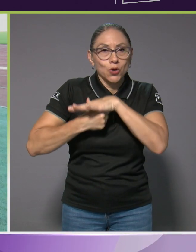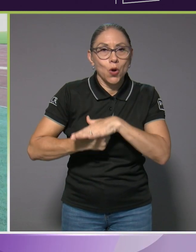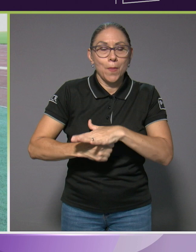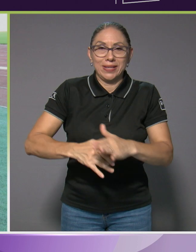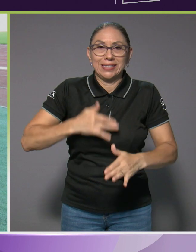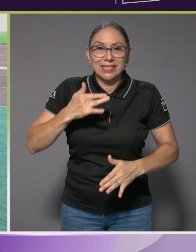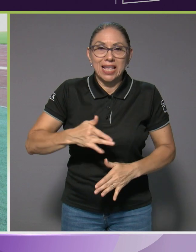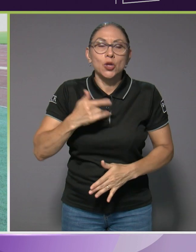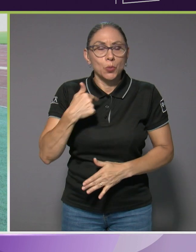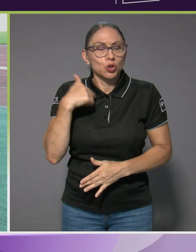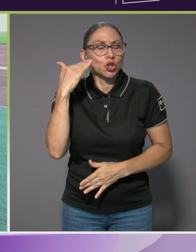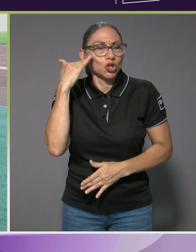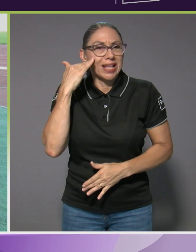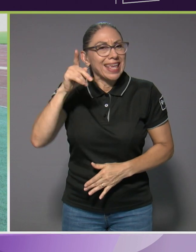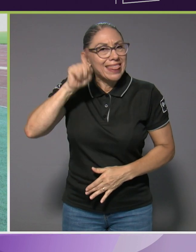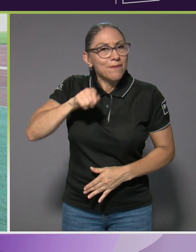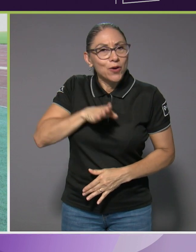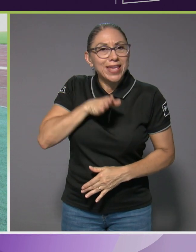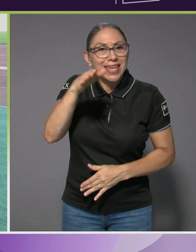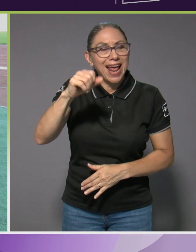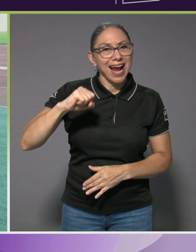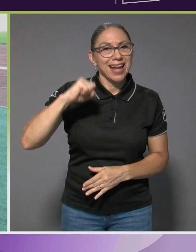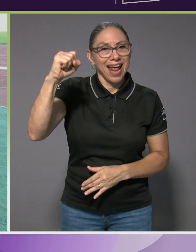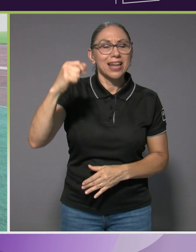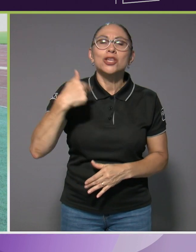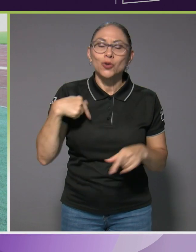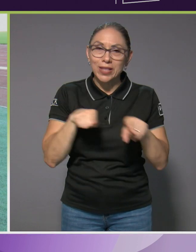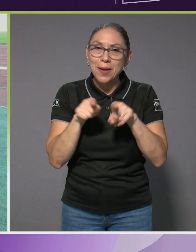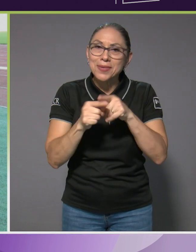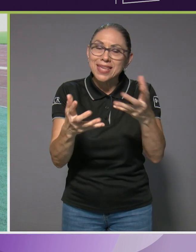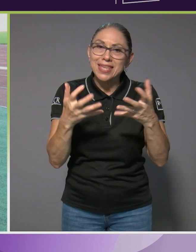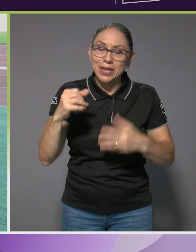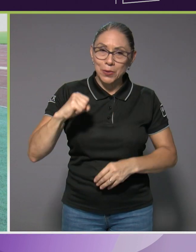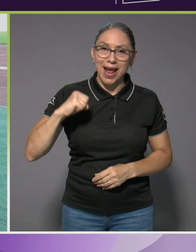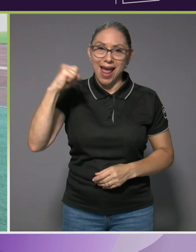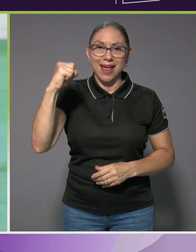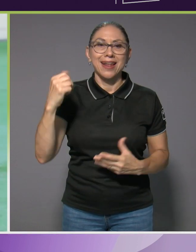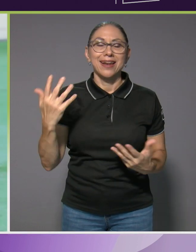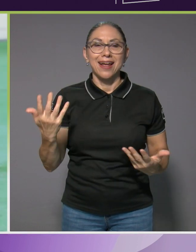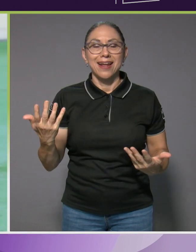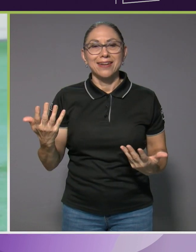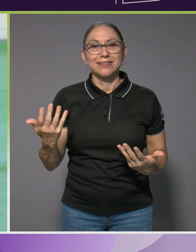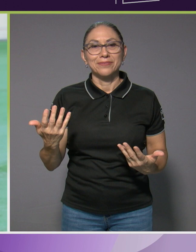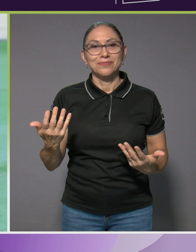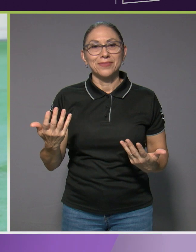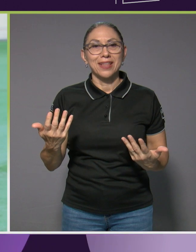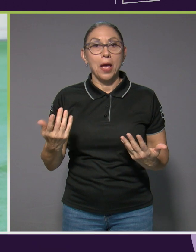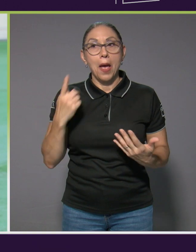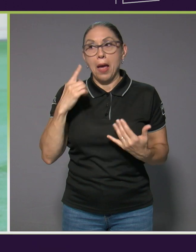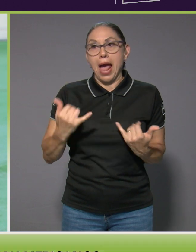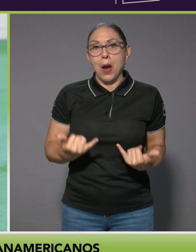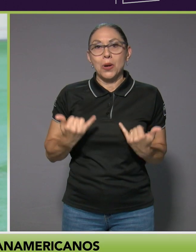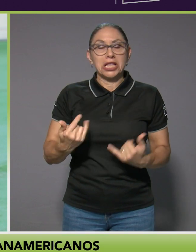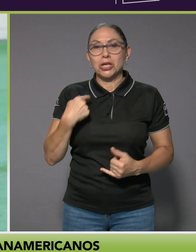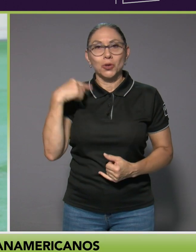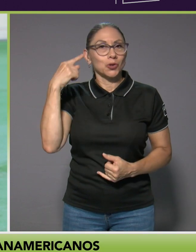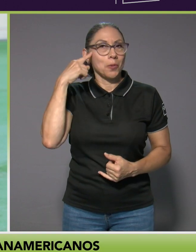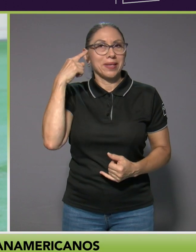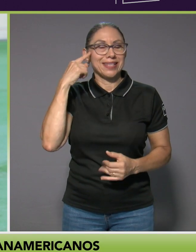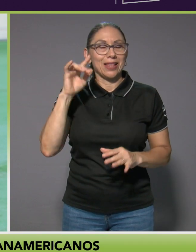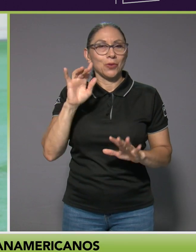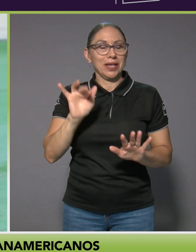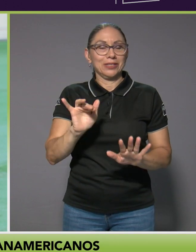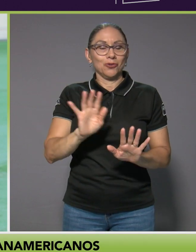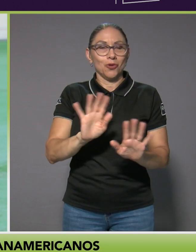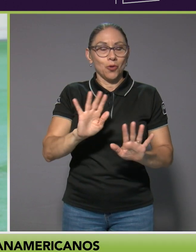tengo que ir a ganar y yo también quiero ir a ganar, así que, por ahorita no estoy pensando en eso, voy a